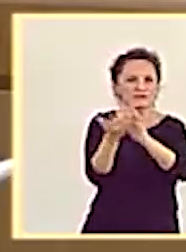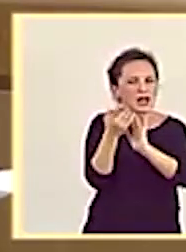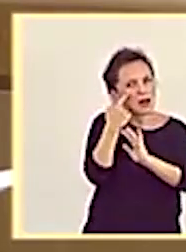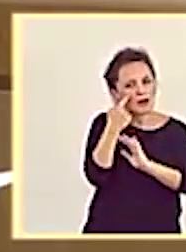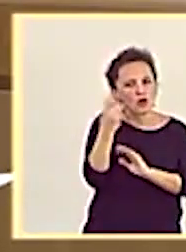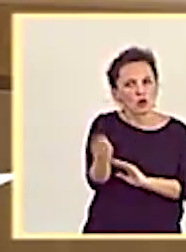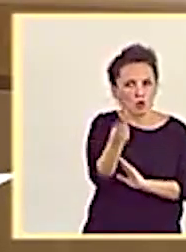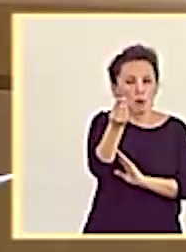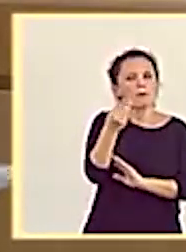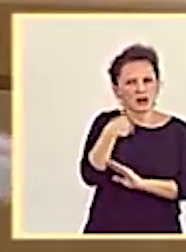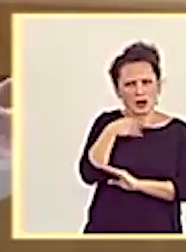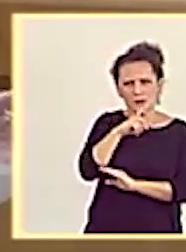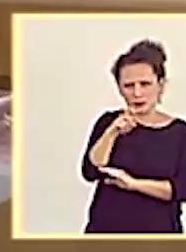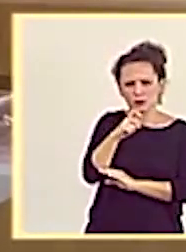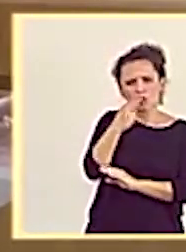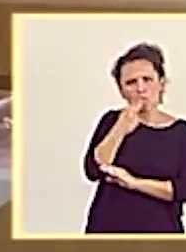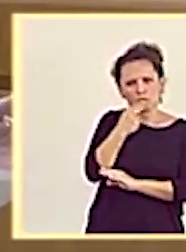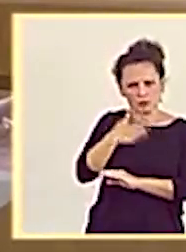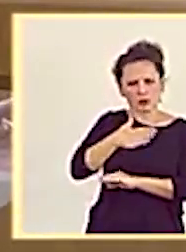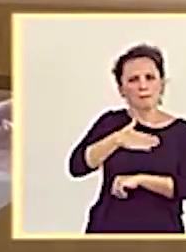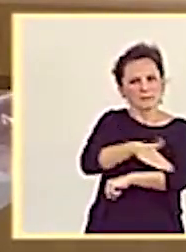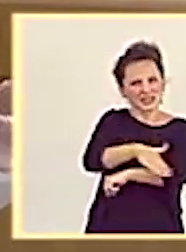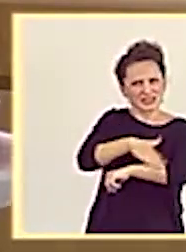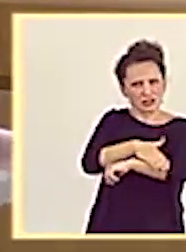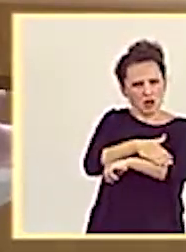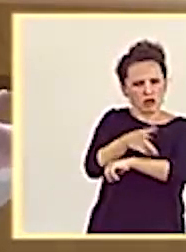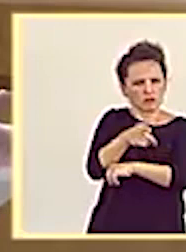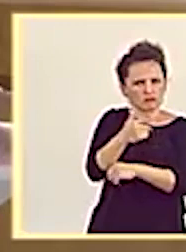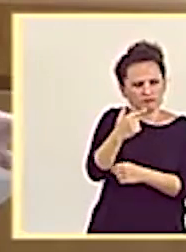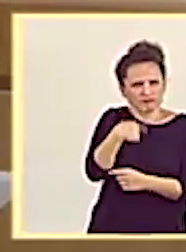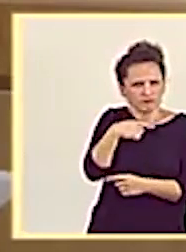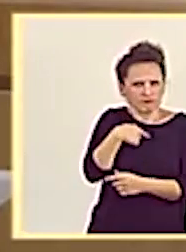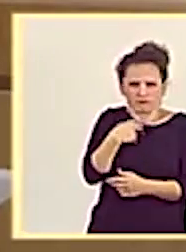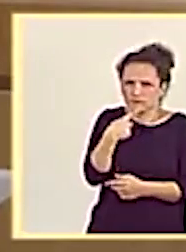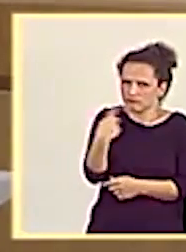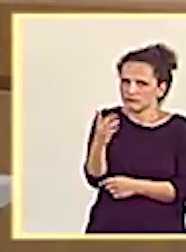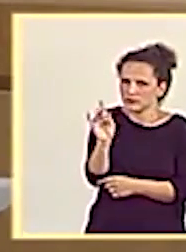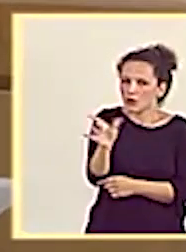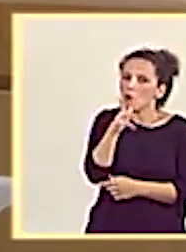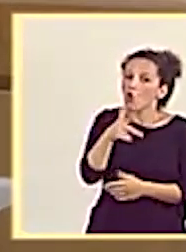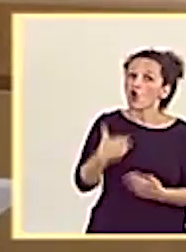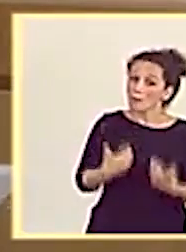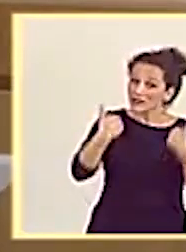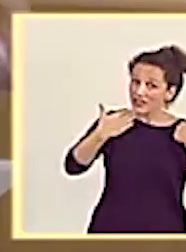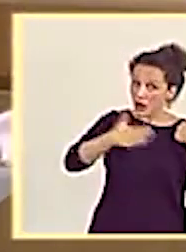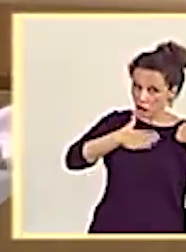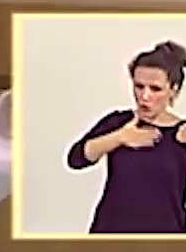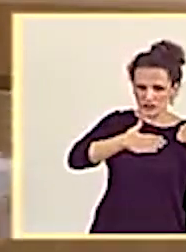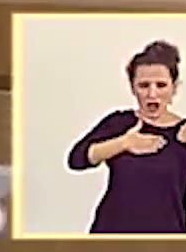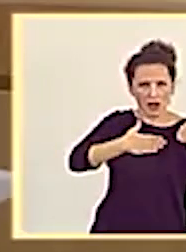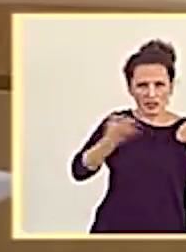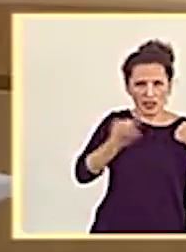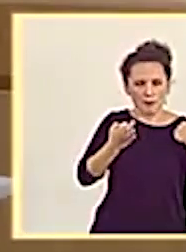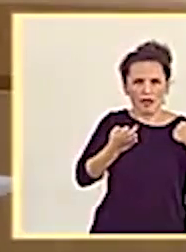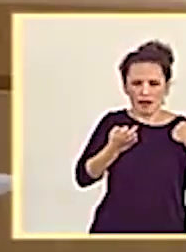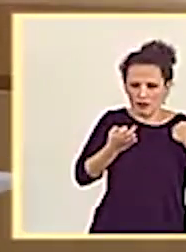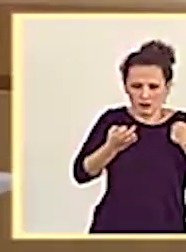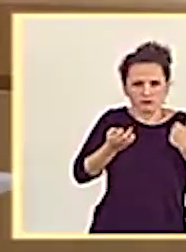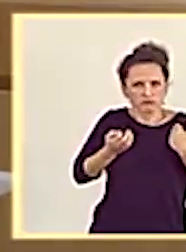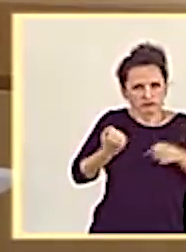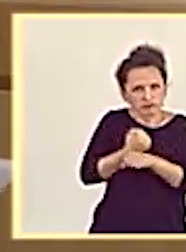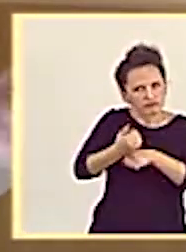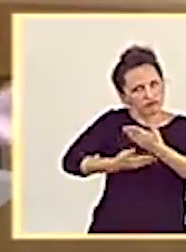con el compromiso del Ministerio, con el compromiso del Gobierno, para desde las competencias que son nuestras, aportar todo aquello que